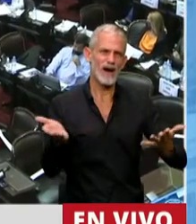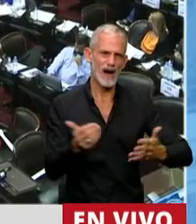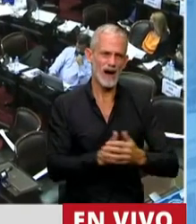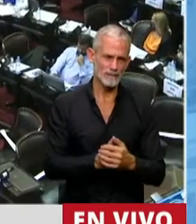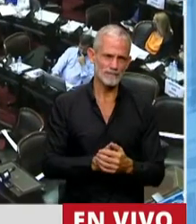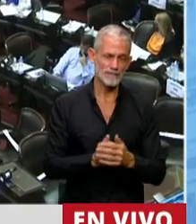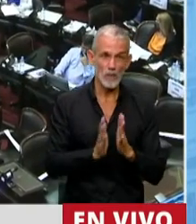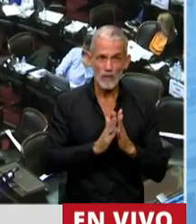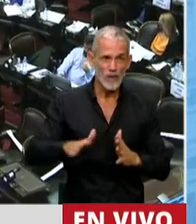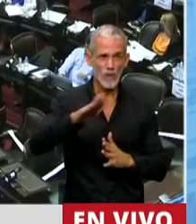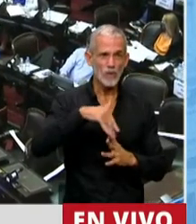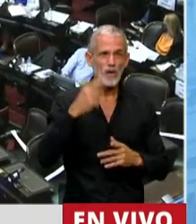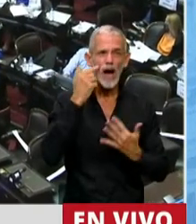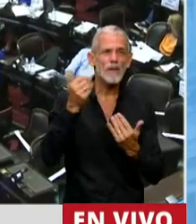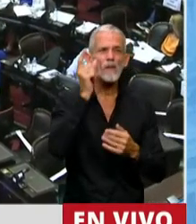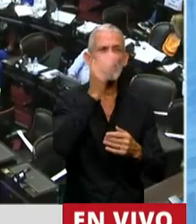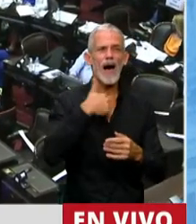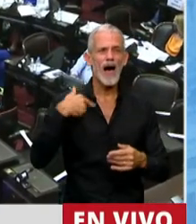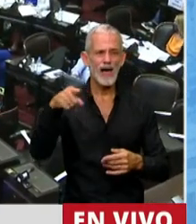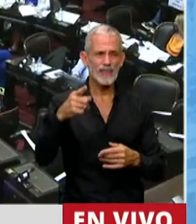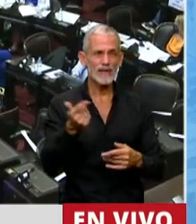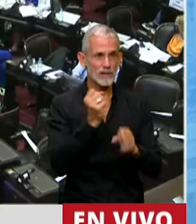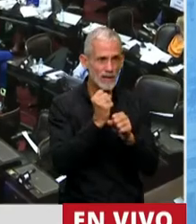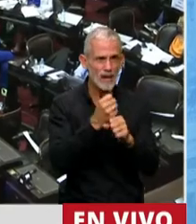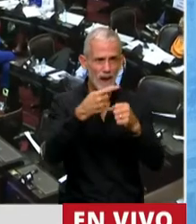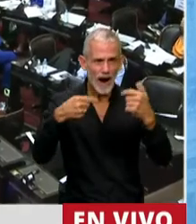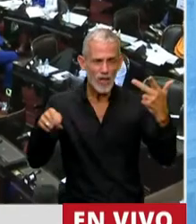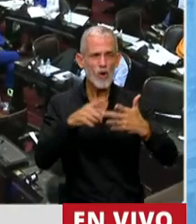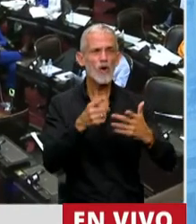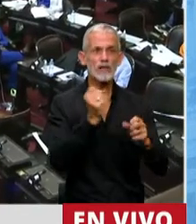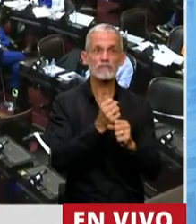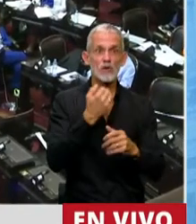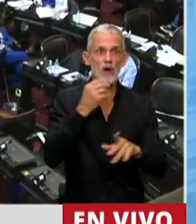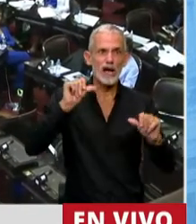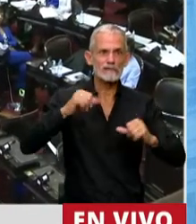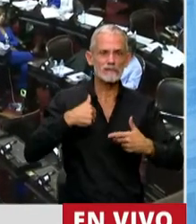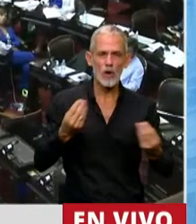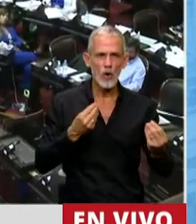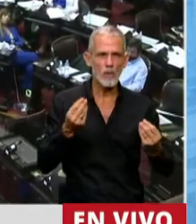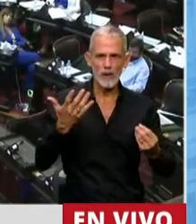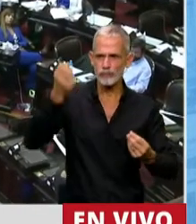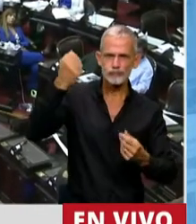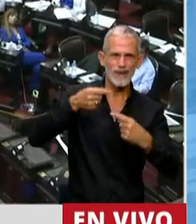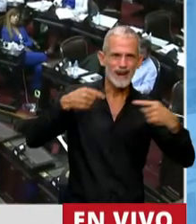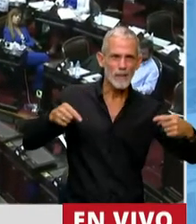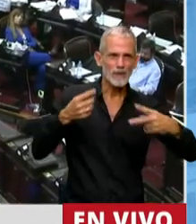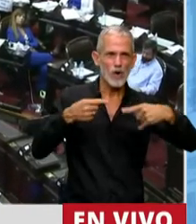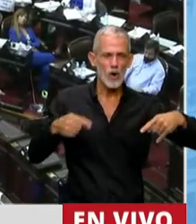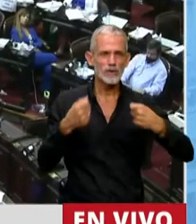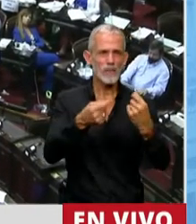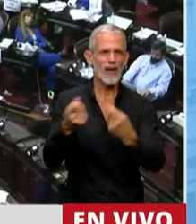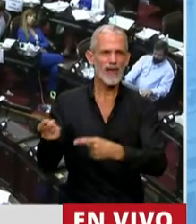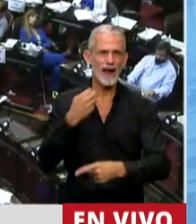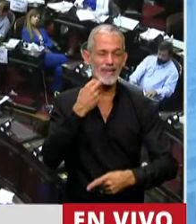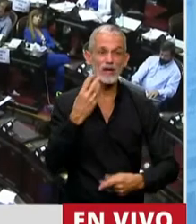convoco a escuchar a los padres y madres que son trabajadores, que no saben cómo van a ser para conseguir las herramientas que necesitan sus